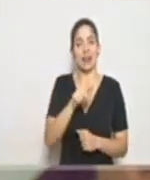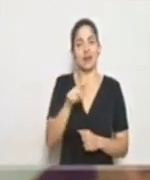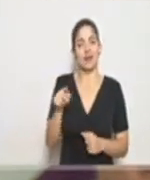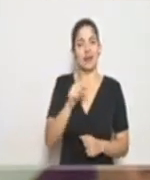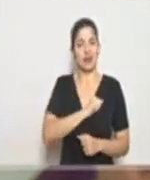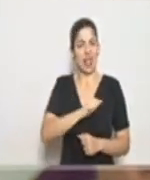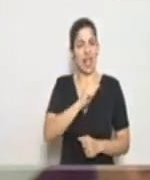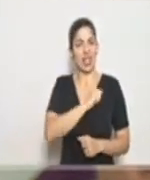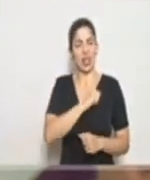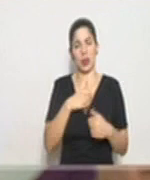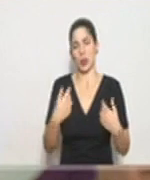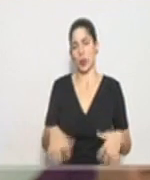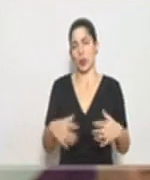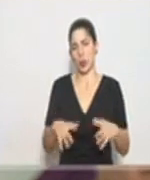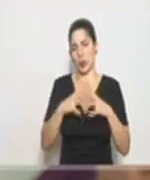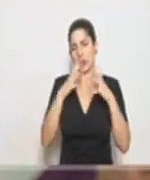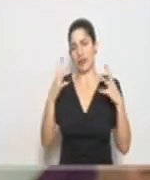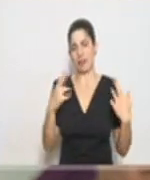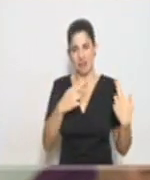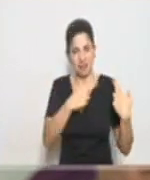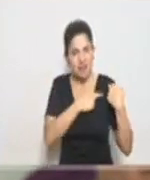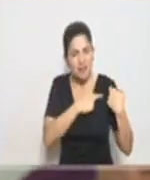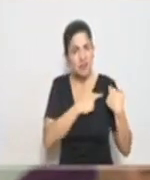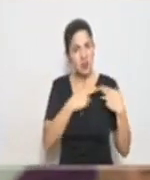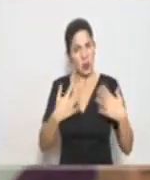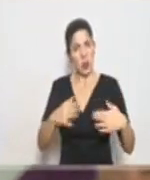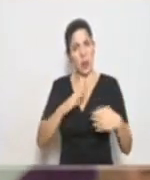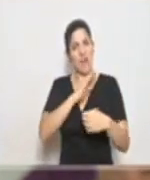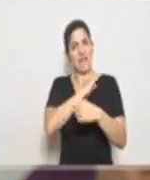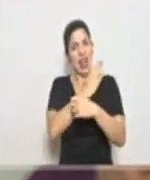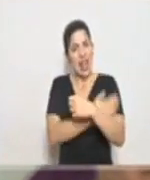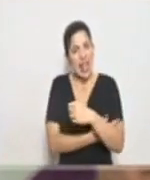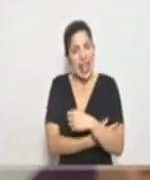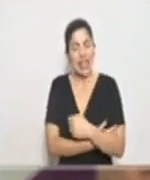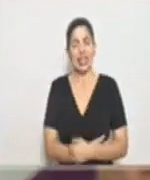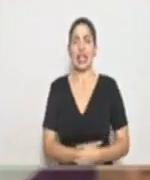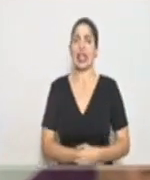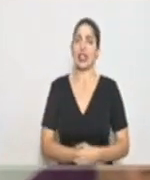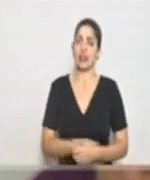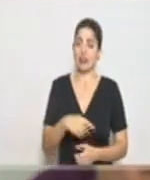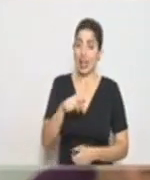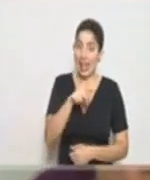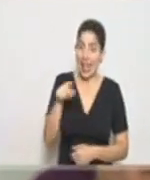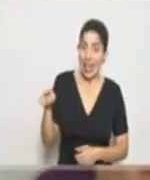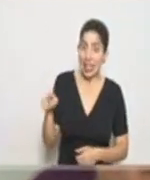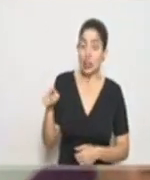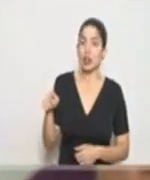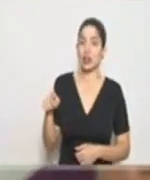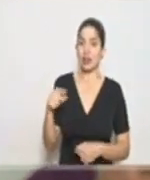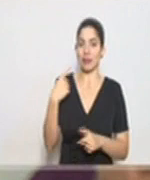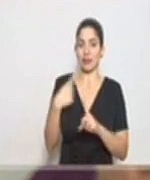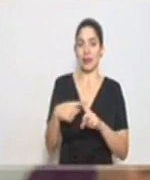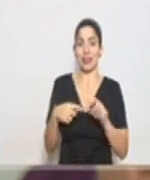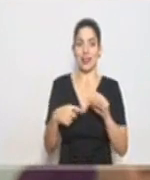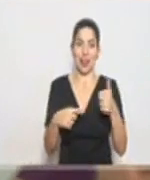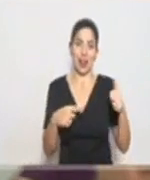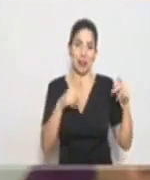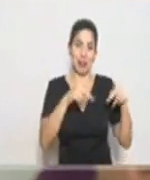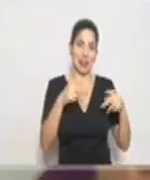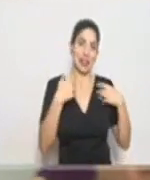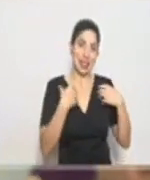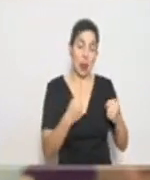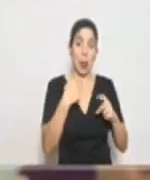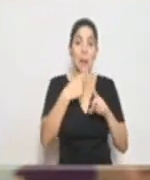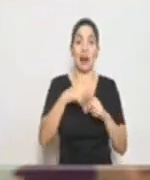comportan de una forma sumamente responsable, sumamente valiente. Ellos son, junto con los demás de salud y además de